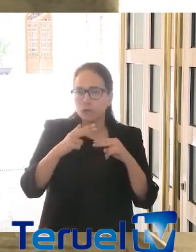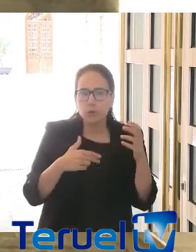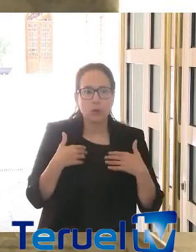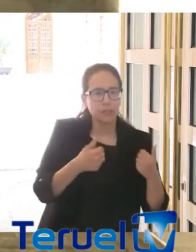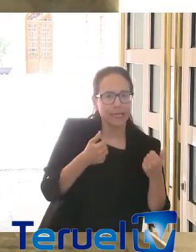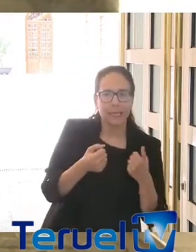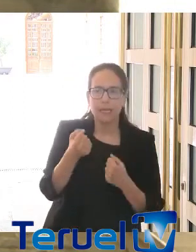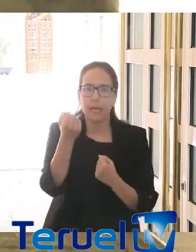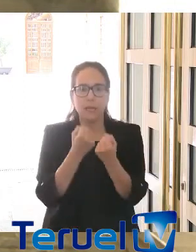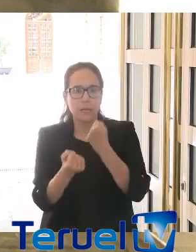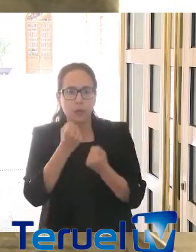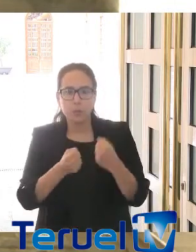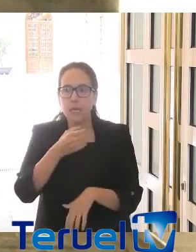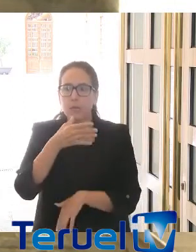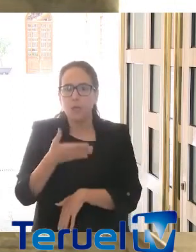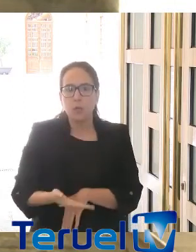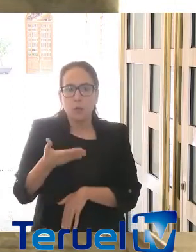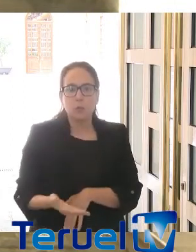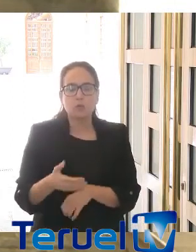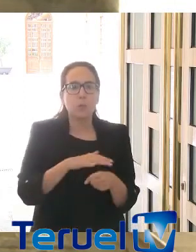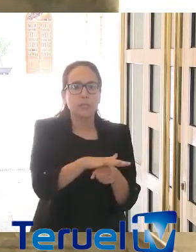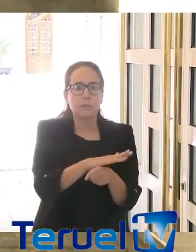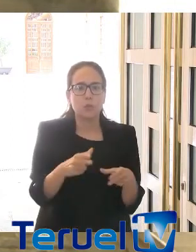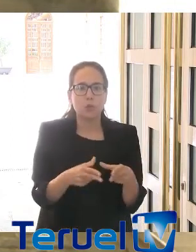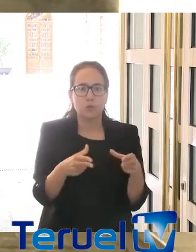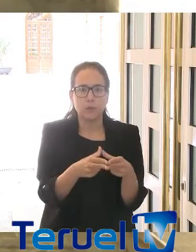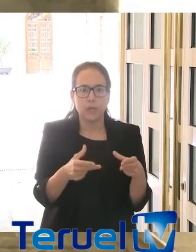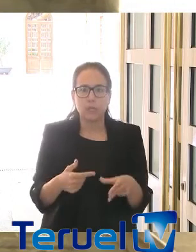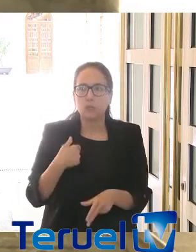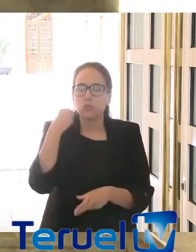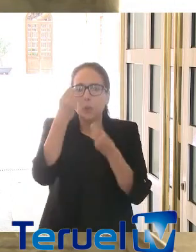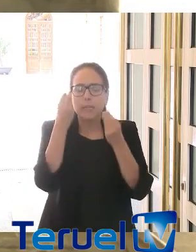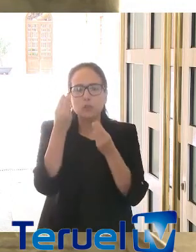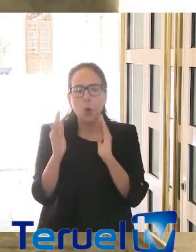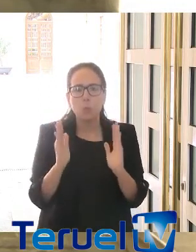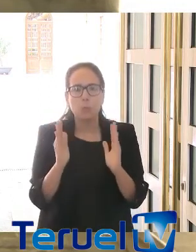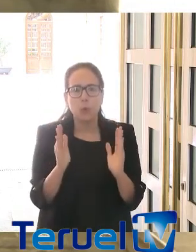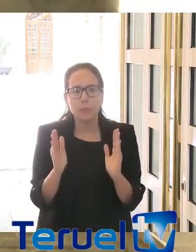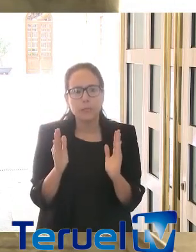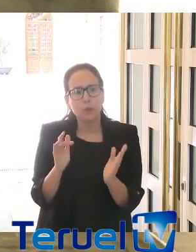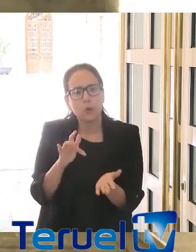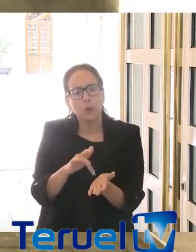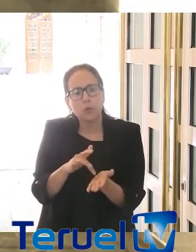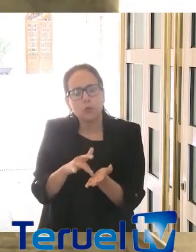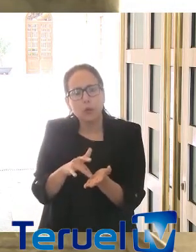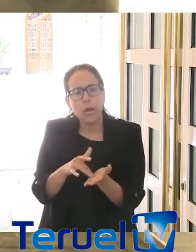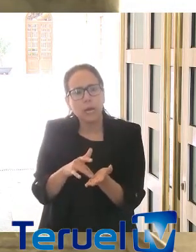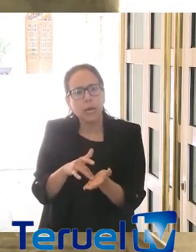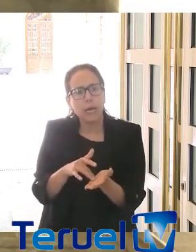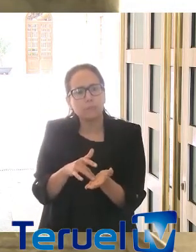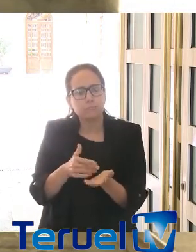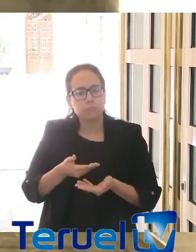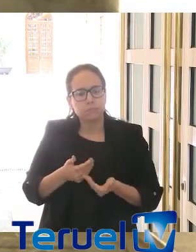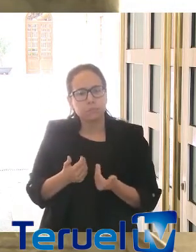Sanitaria, económica y, por supuesto, el ámbito social. Yo creo que es la hora de ser lo suficientemente generosos